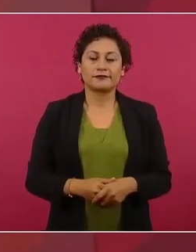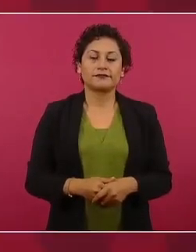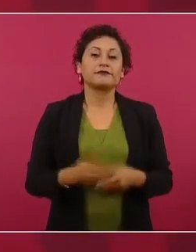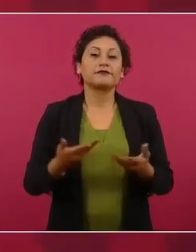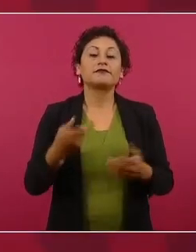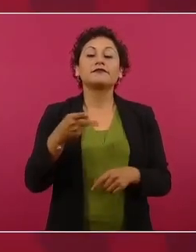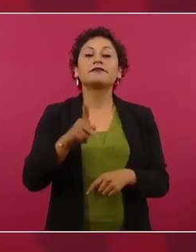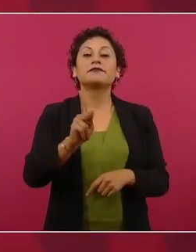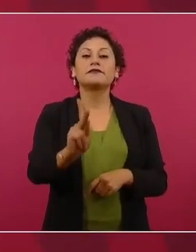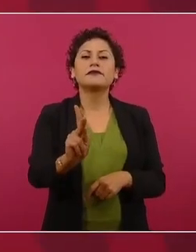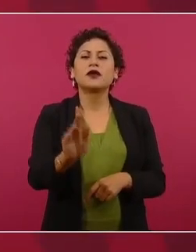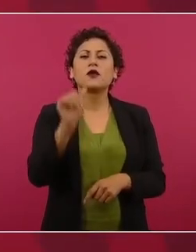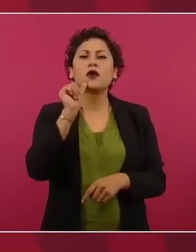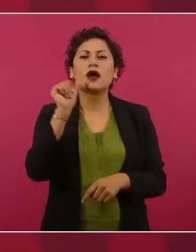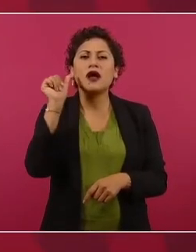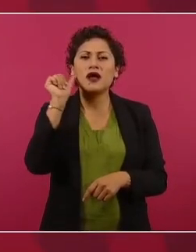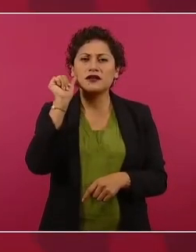ayer,